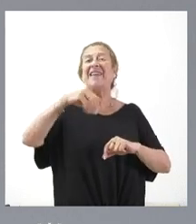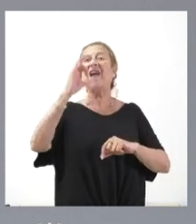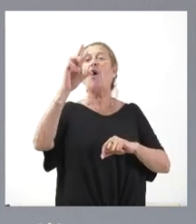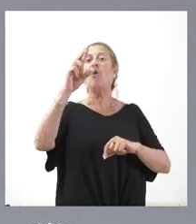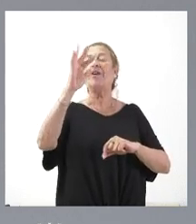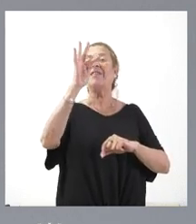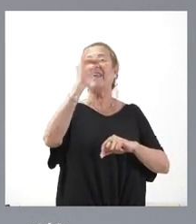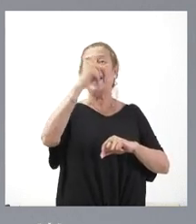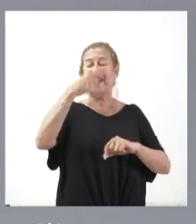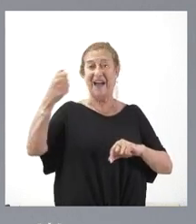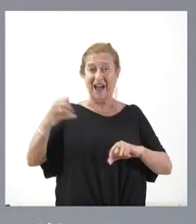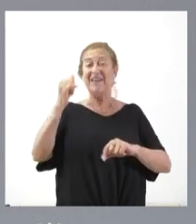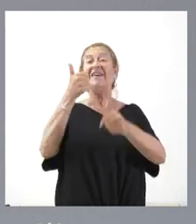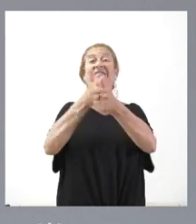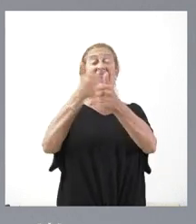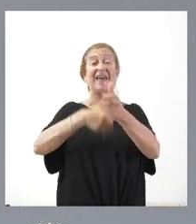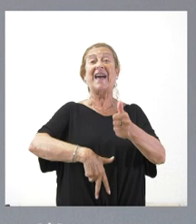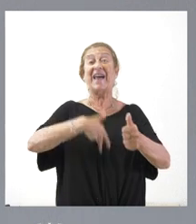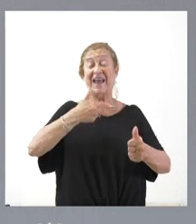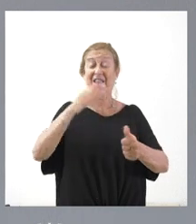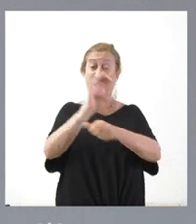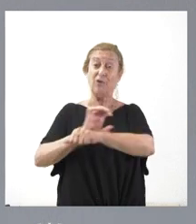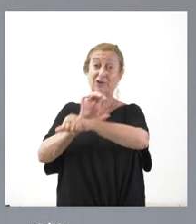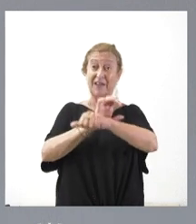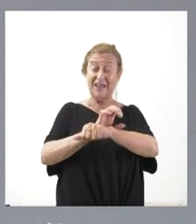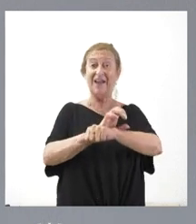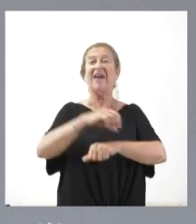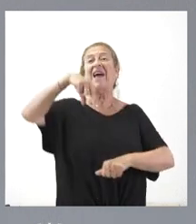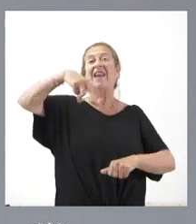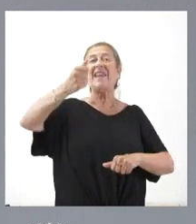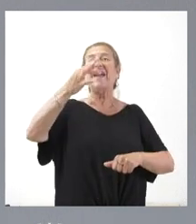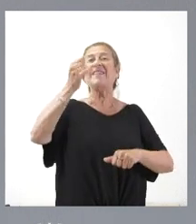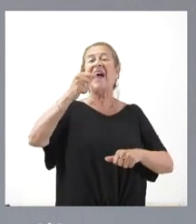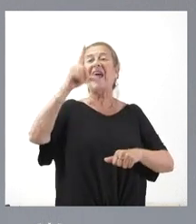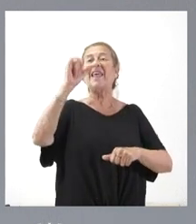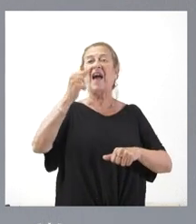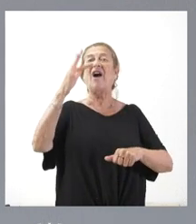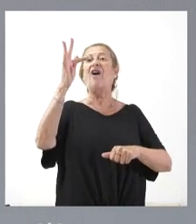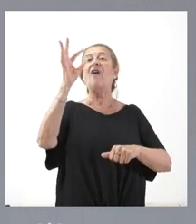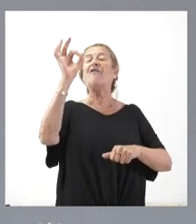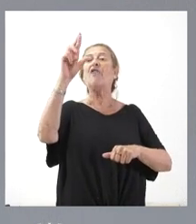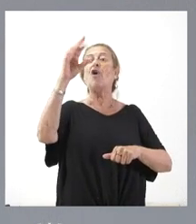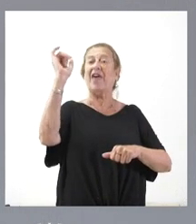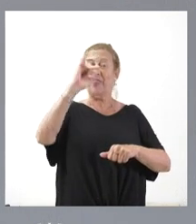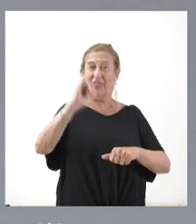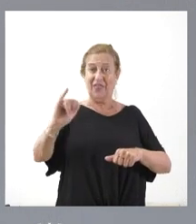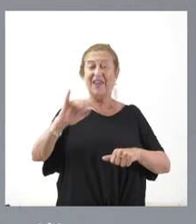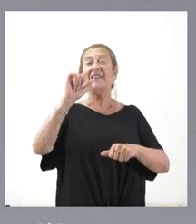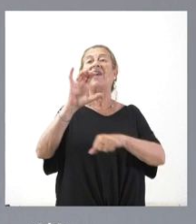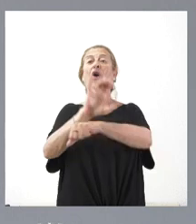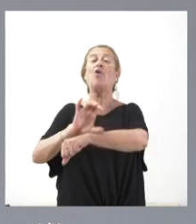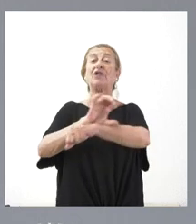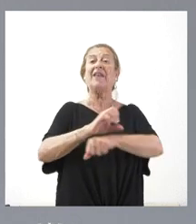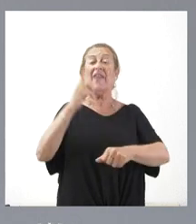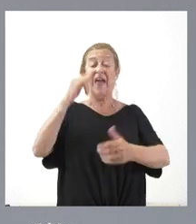Arnaiz. Y se nombra secretaria general de la Consejería a doña notaria Flórez Loranca. Y, finalmente, en el caso de la Consejería de